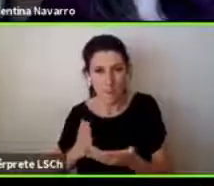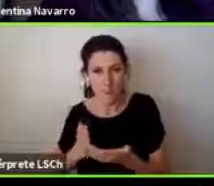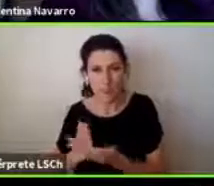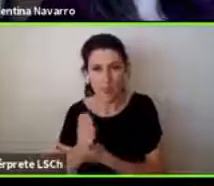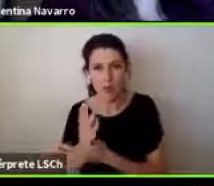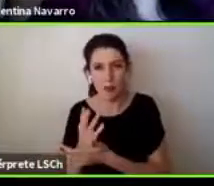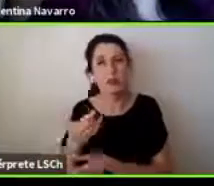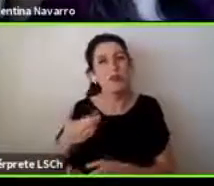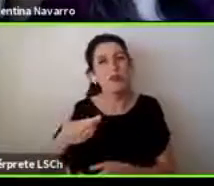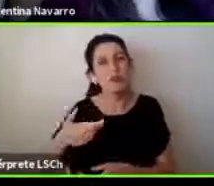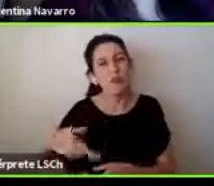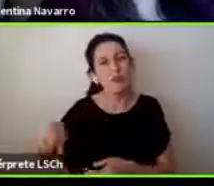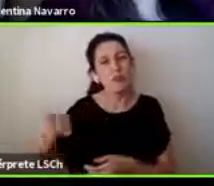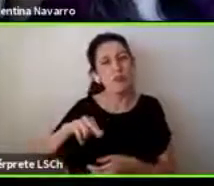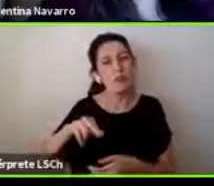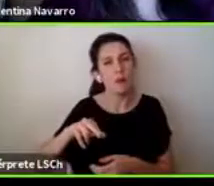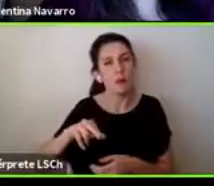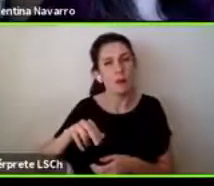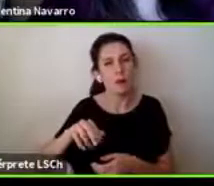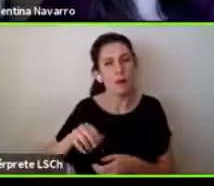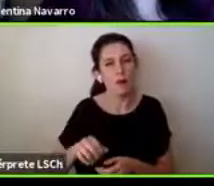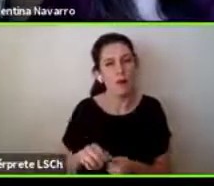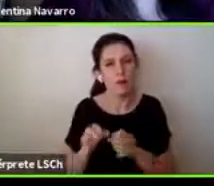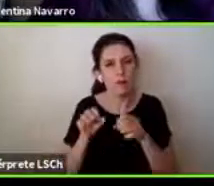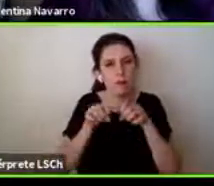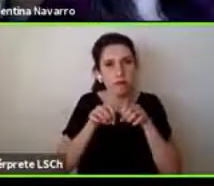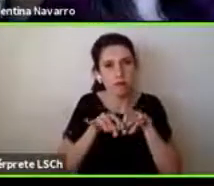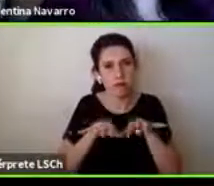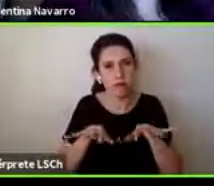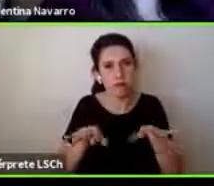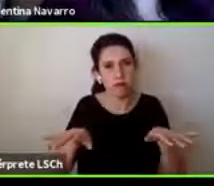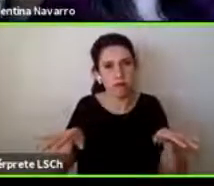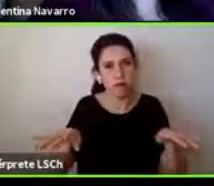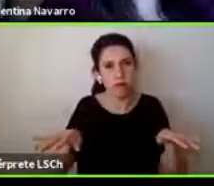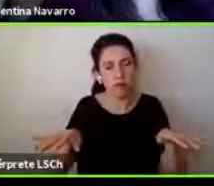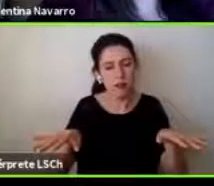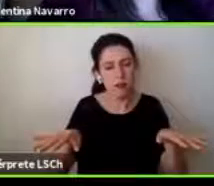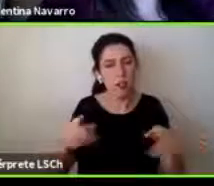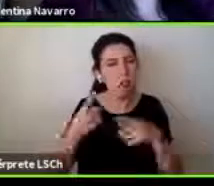publicación o la divulgación de un paper que trabajaron otros colegas del centro